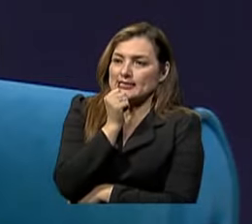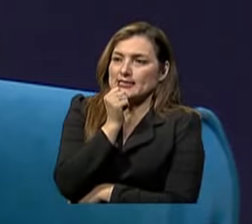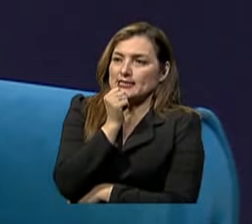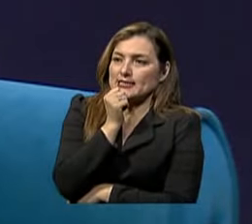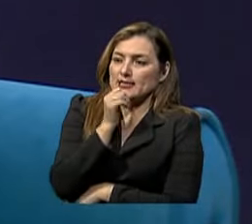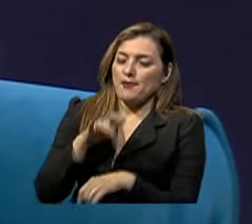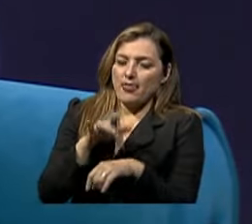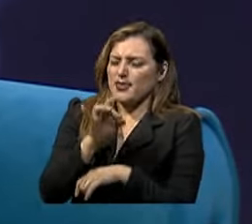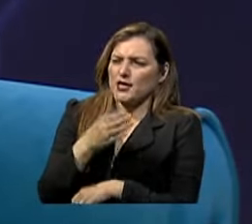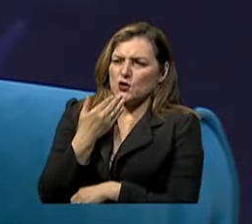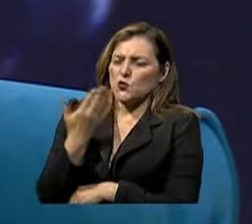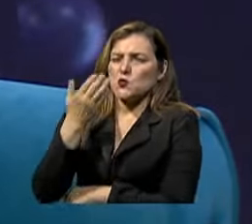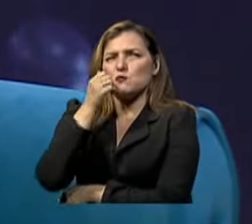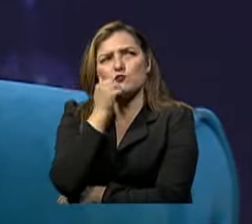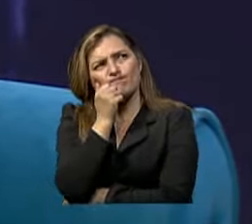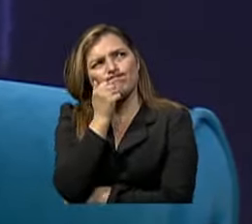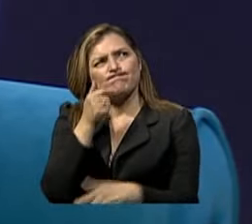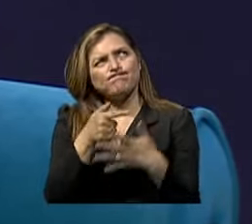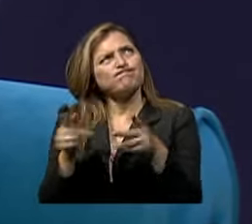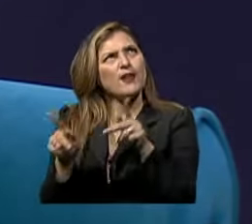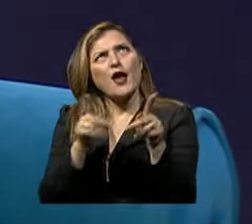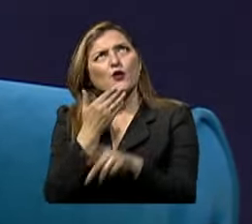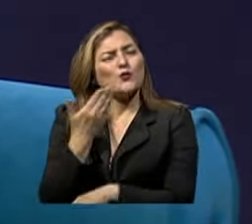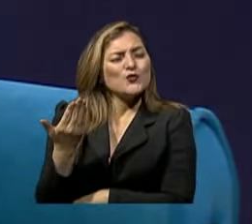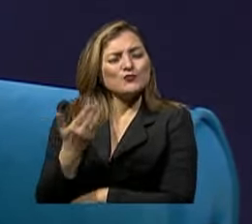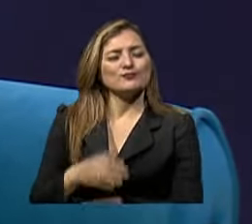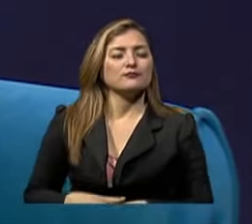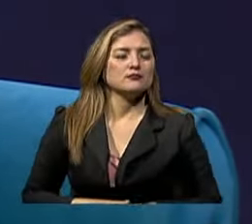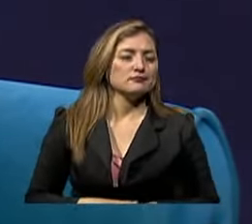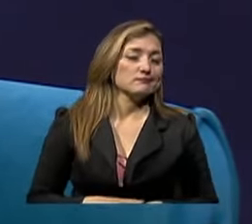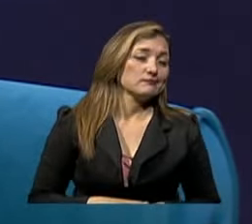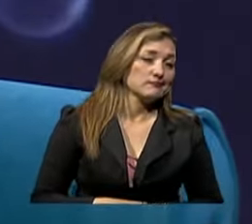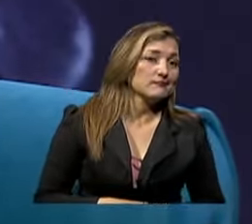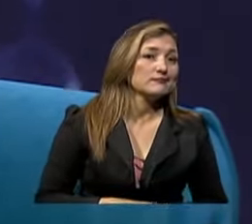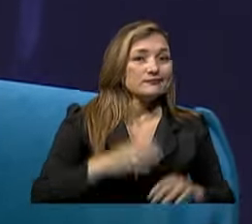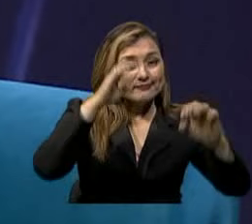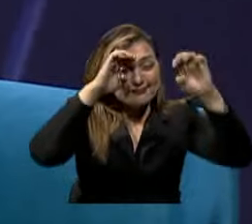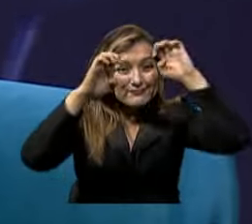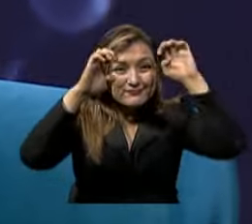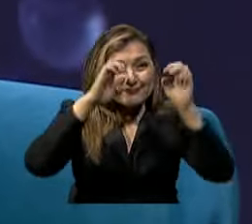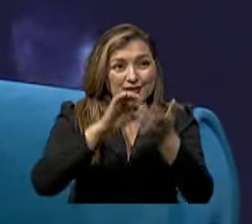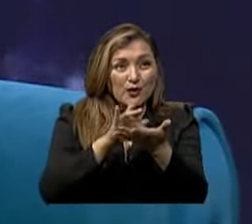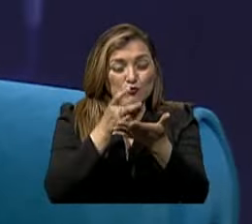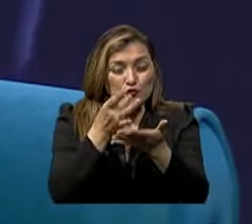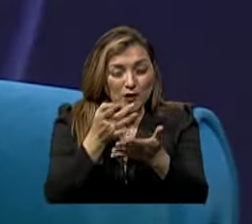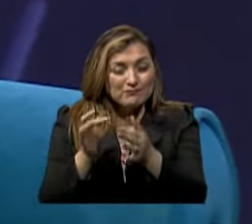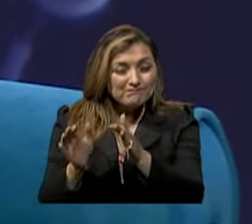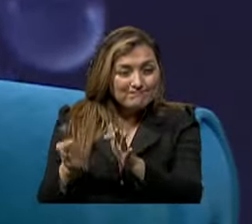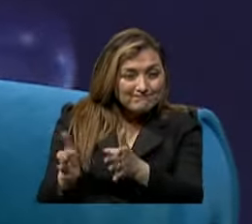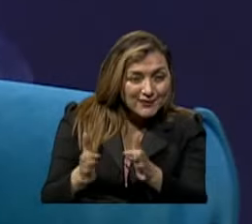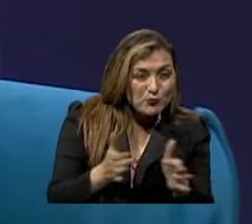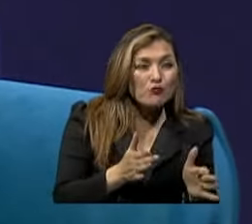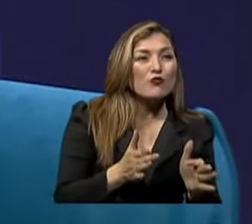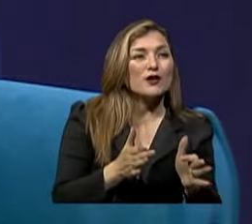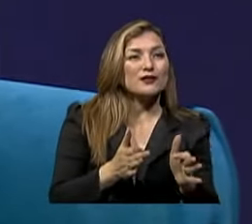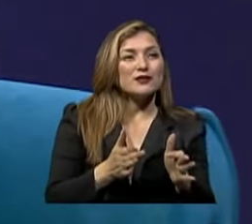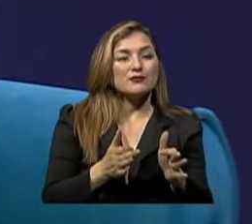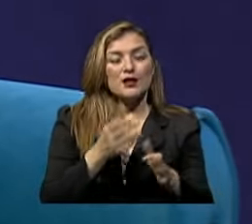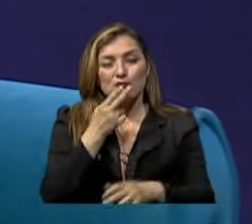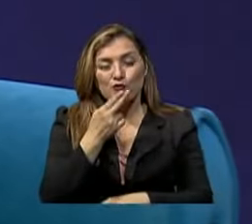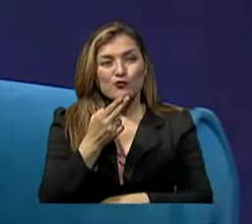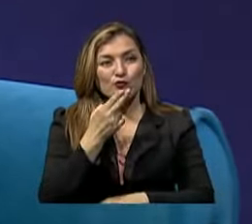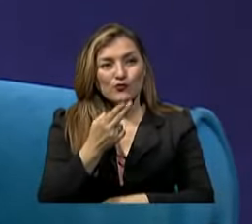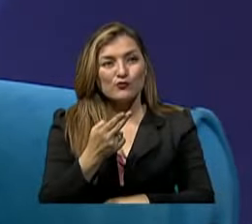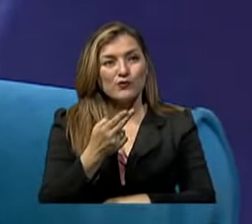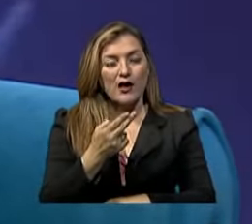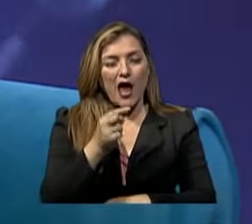deje Ese vicio tabáquico Porque desafortunadamente Las estrategias Farmacológicas La administración De nicotina Inclusive